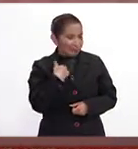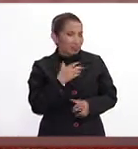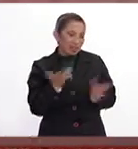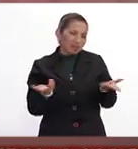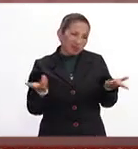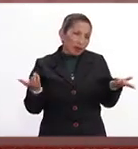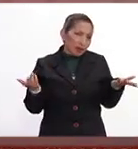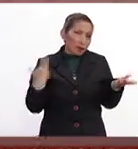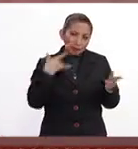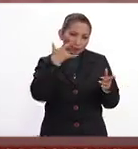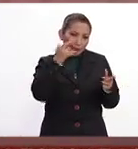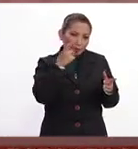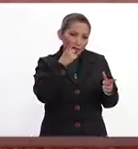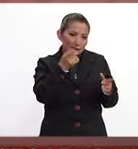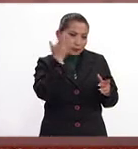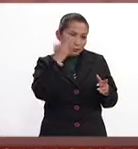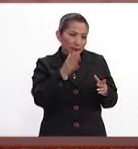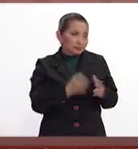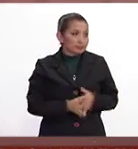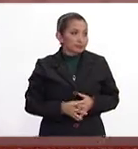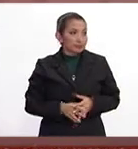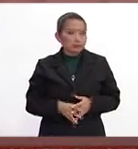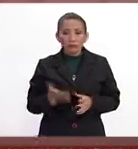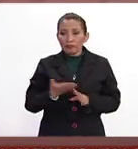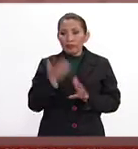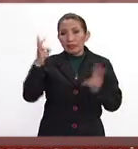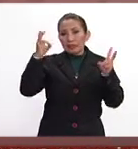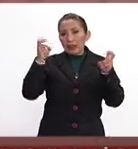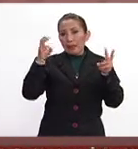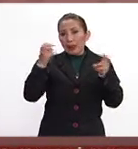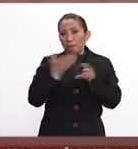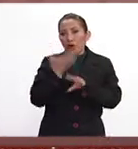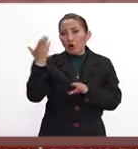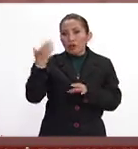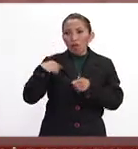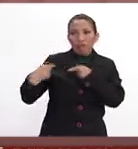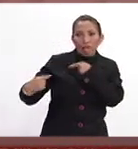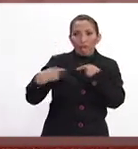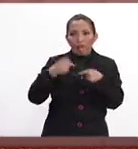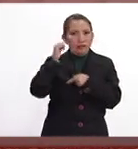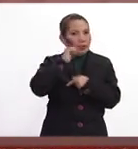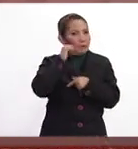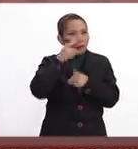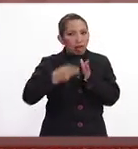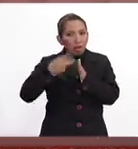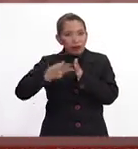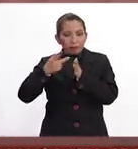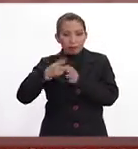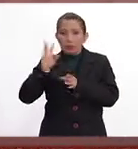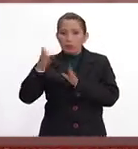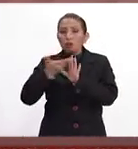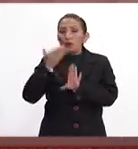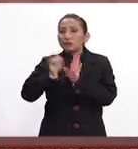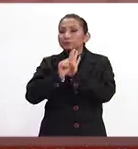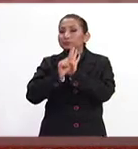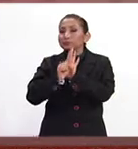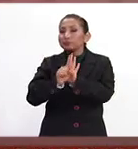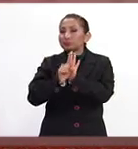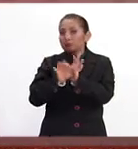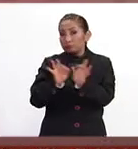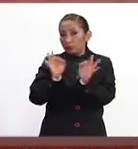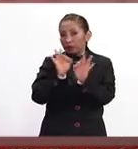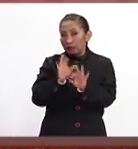digo, sería extraño que alguien nos supiera. Es un tema muy mediático, ¿no? Muy mediático y finalmente es muy simbólico. Claro.